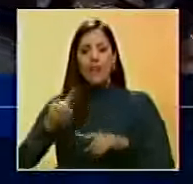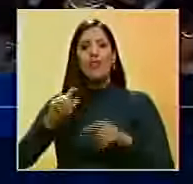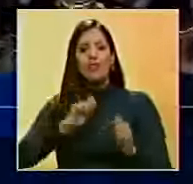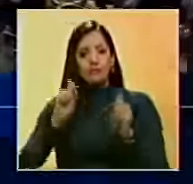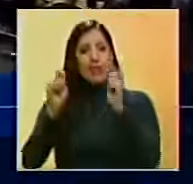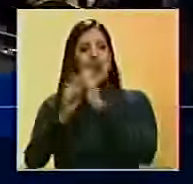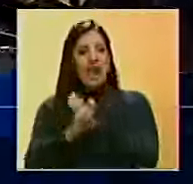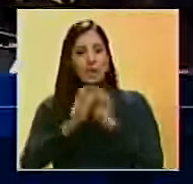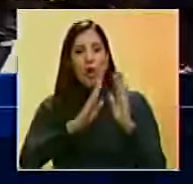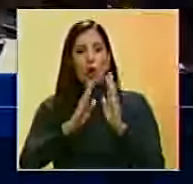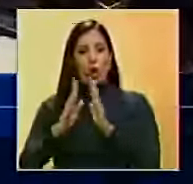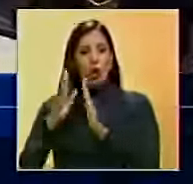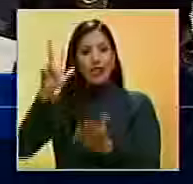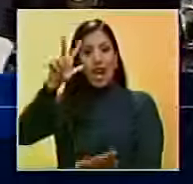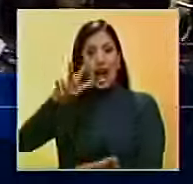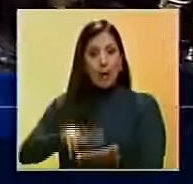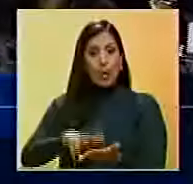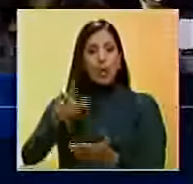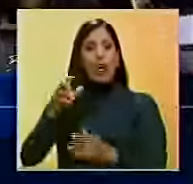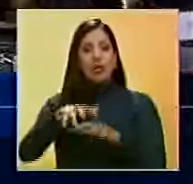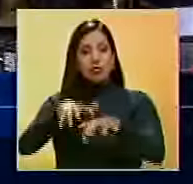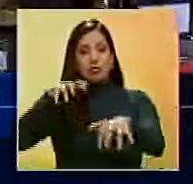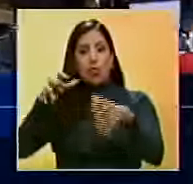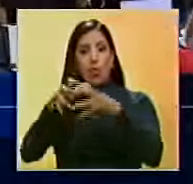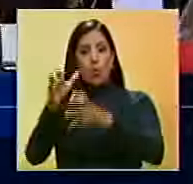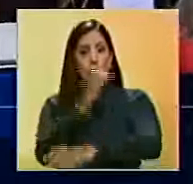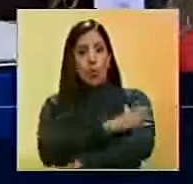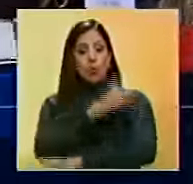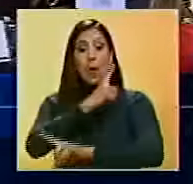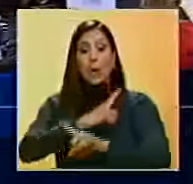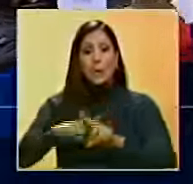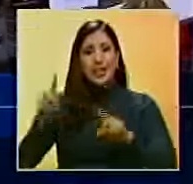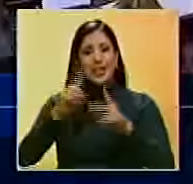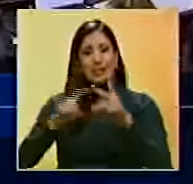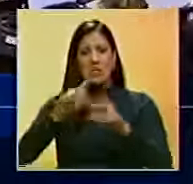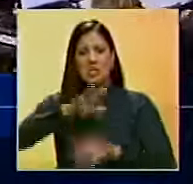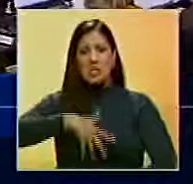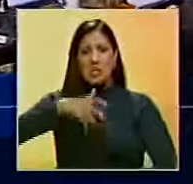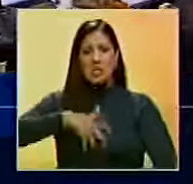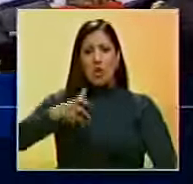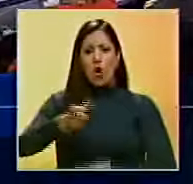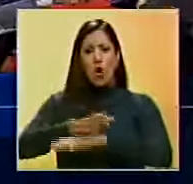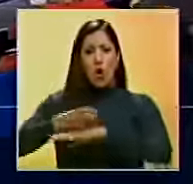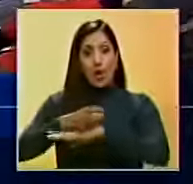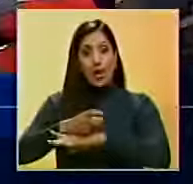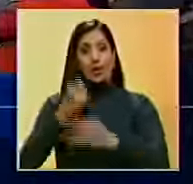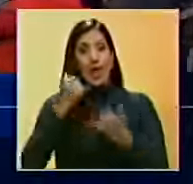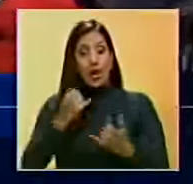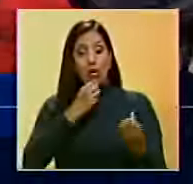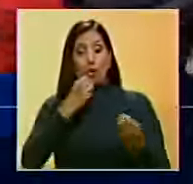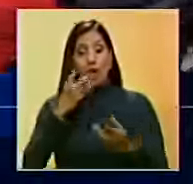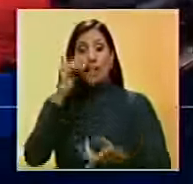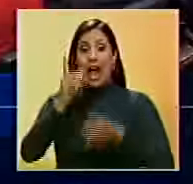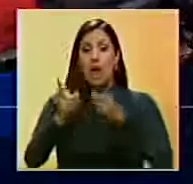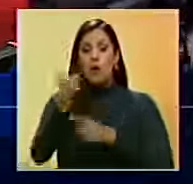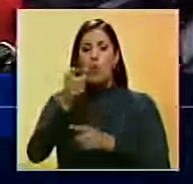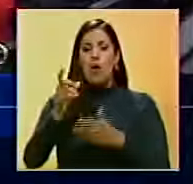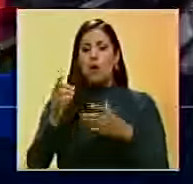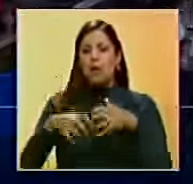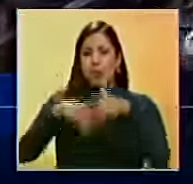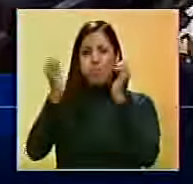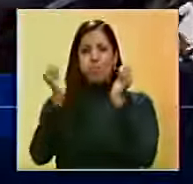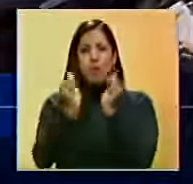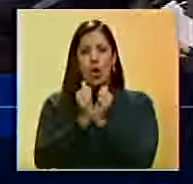la modificación del orden aprobada por la mayoría opositora, pero con múltiples quejas del oficialismo. Aseguran que esto solo busca generar